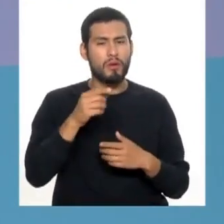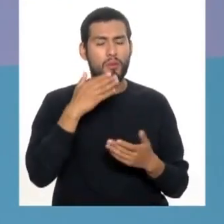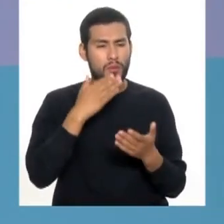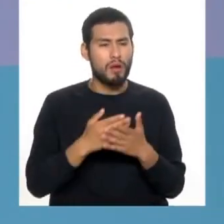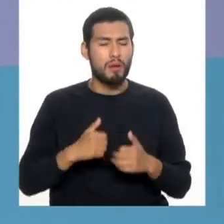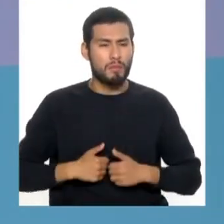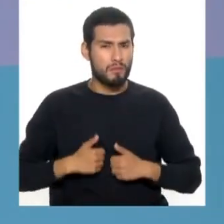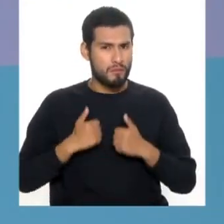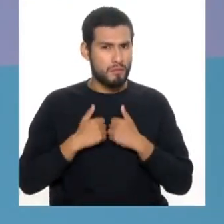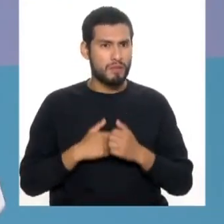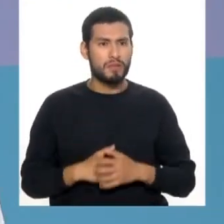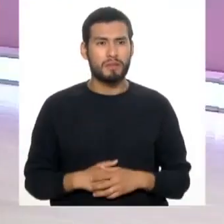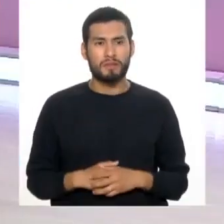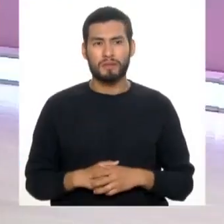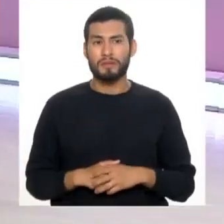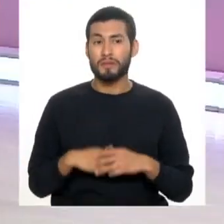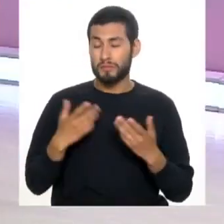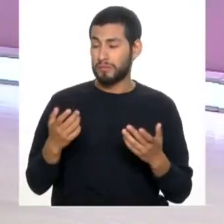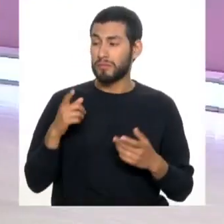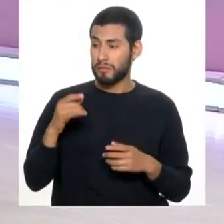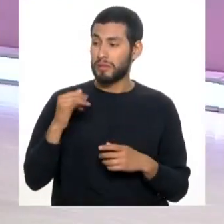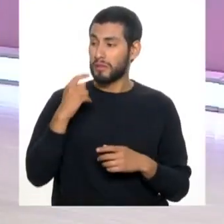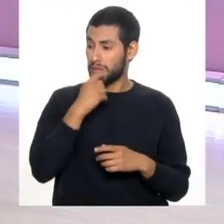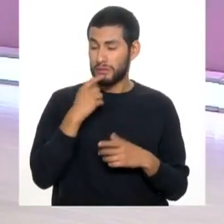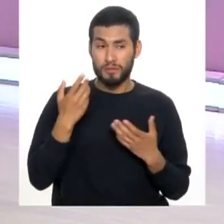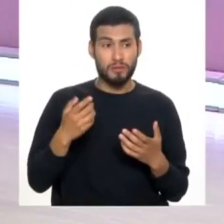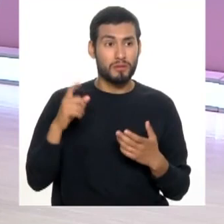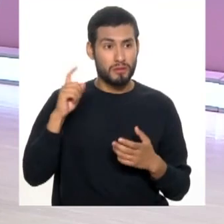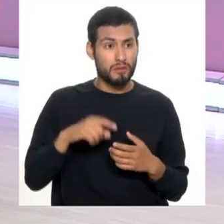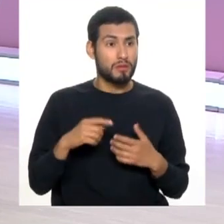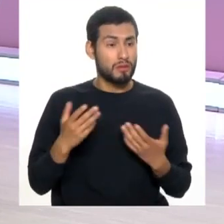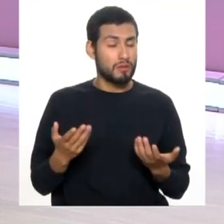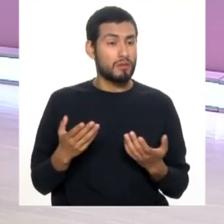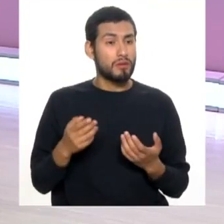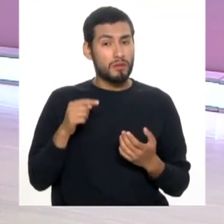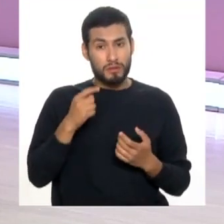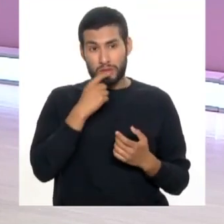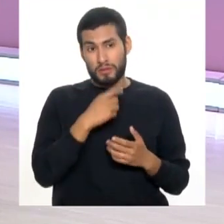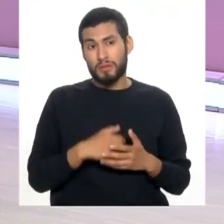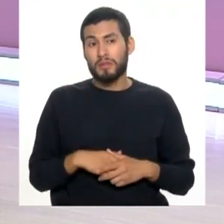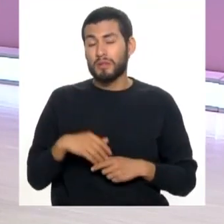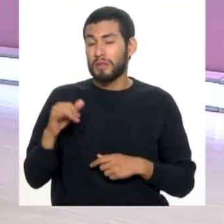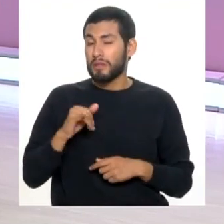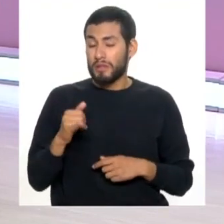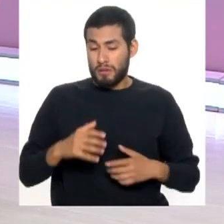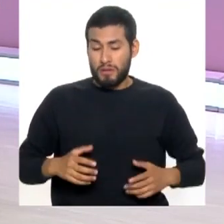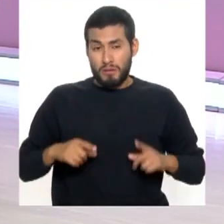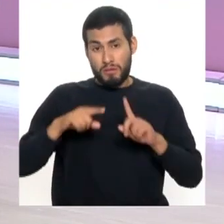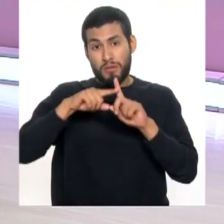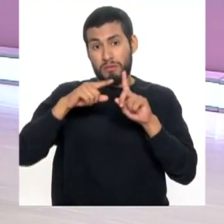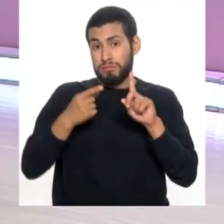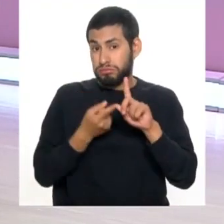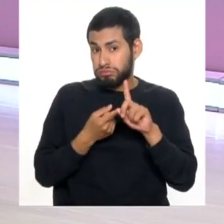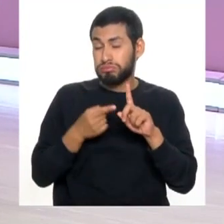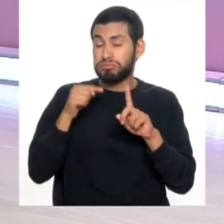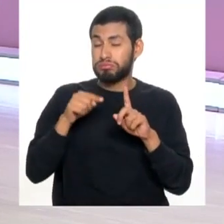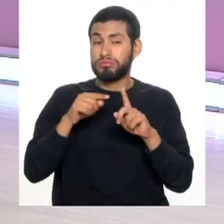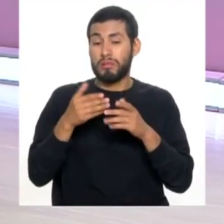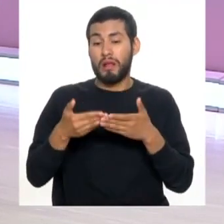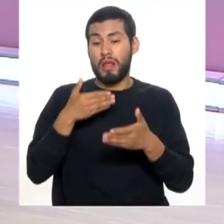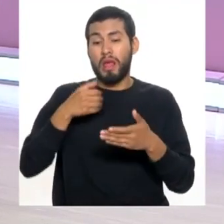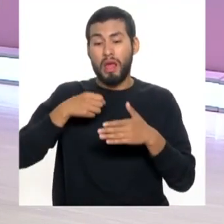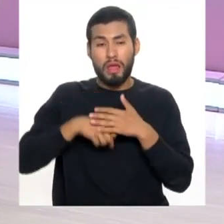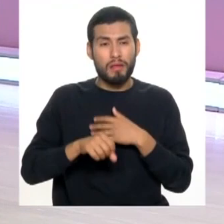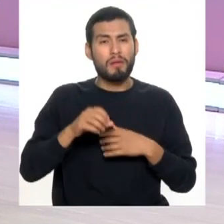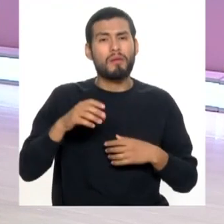buena calidad de vida. Y así no para sus dientes, porque de pronto también tenemos que lamentar pérdida de dientes. O las gestantes, doctor, estos partos prematuros